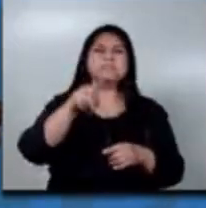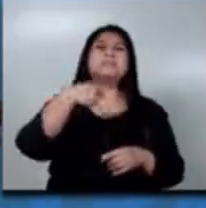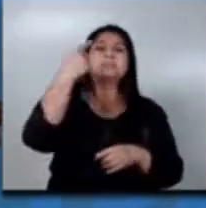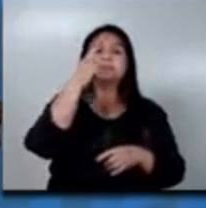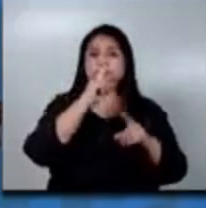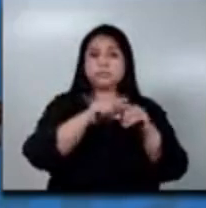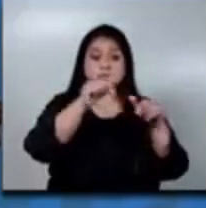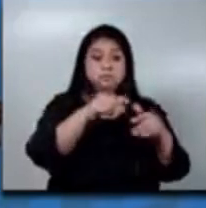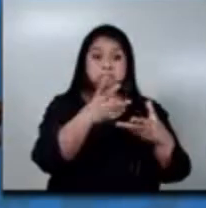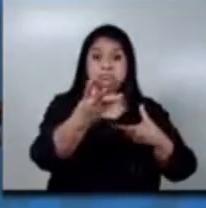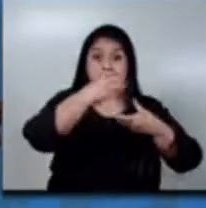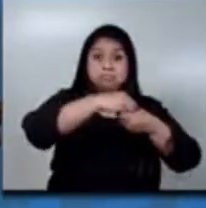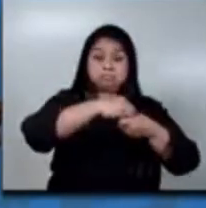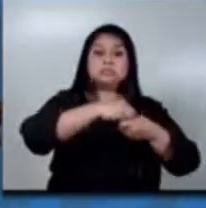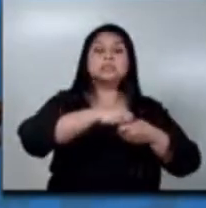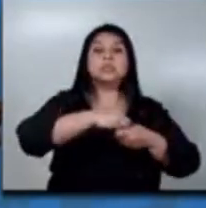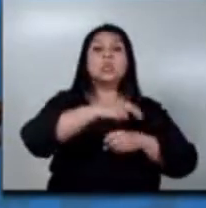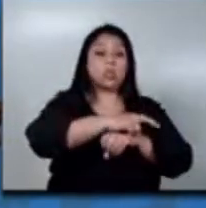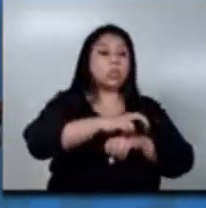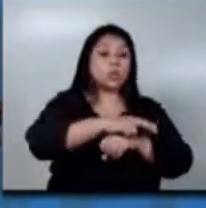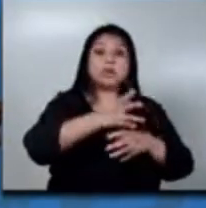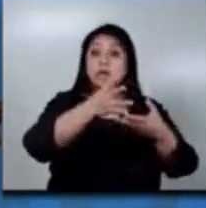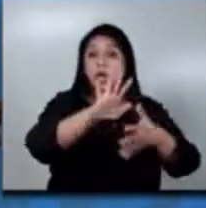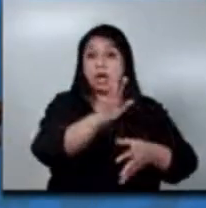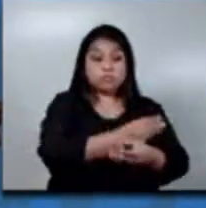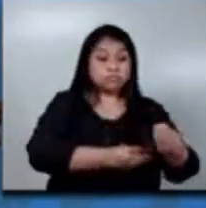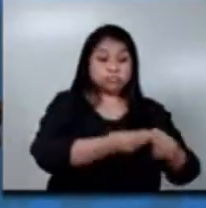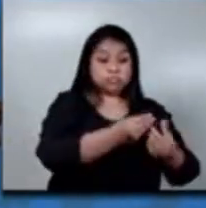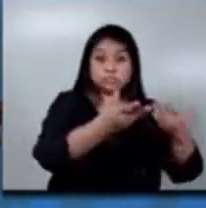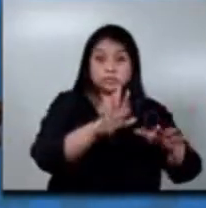primera cobertura son agricultores que ya producen y comercializan.